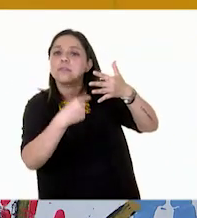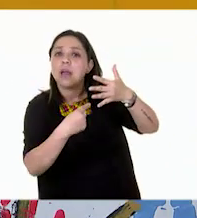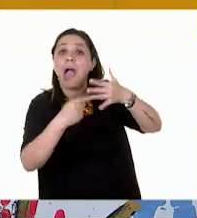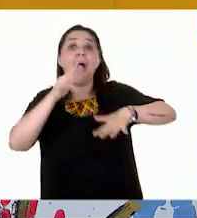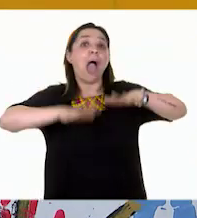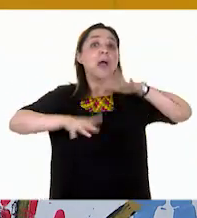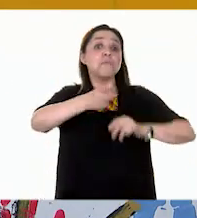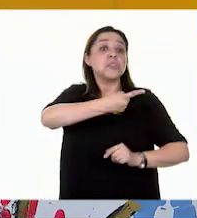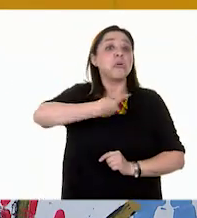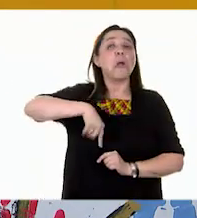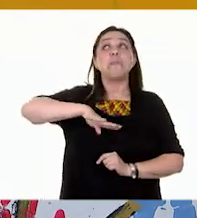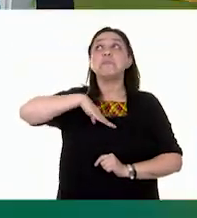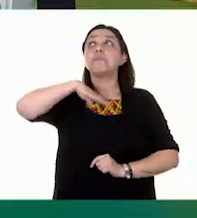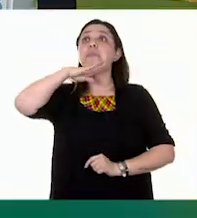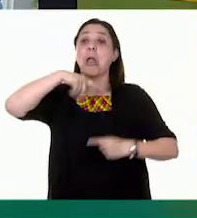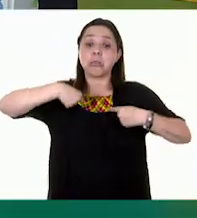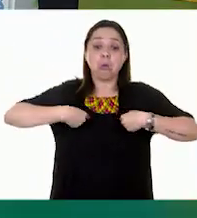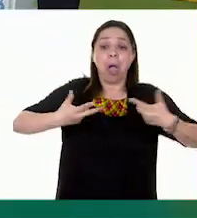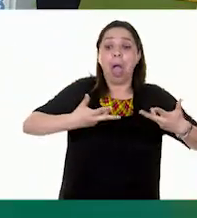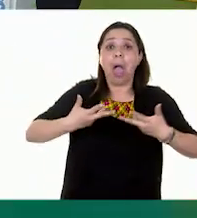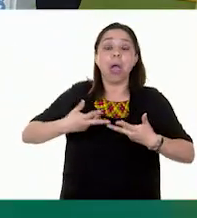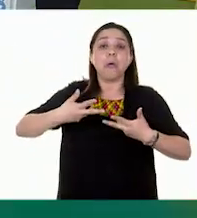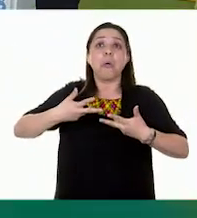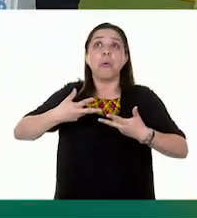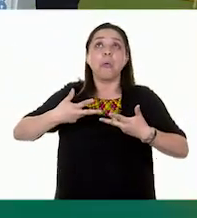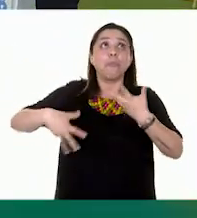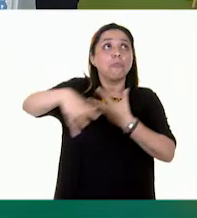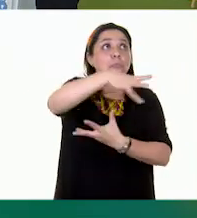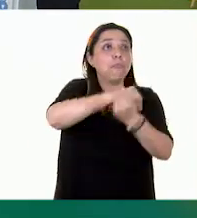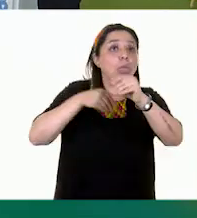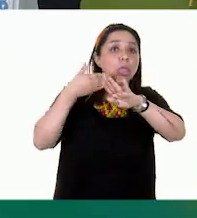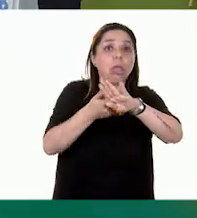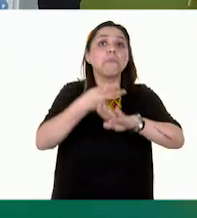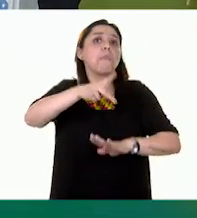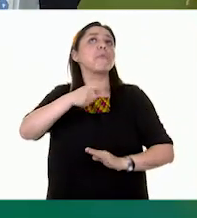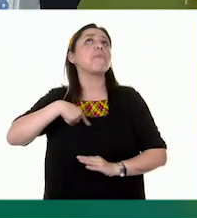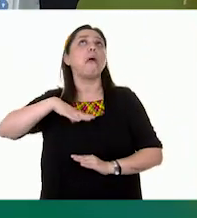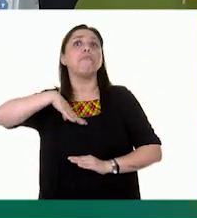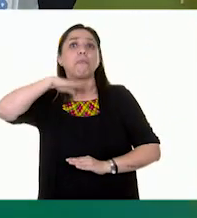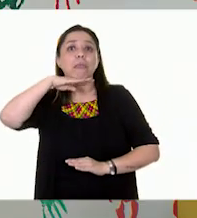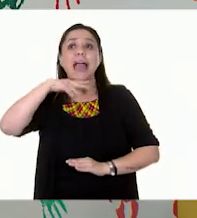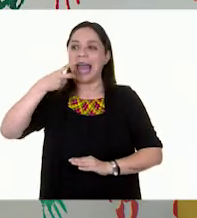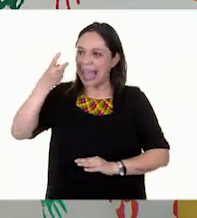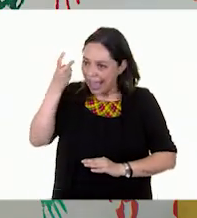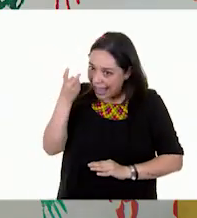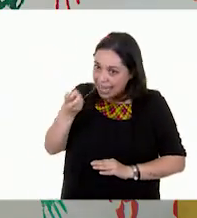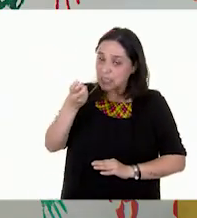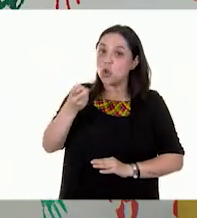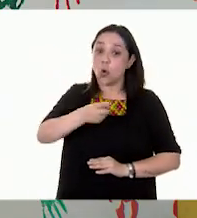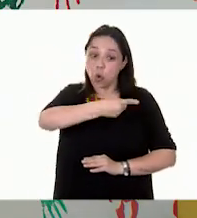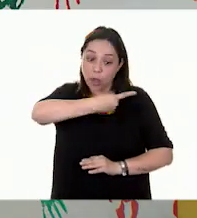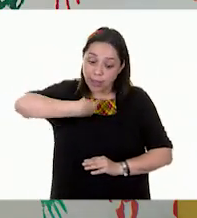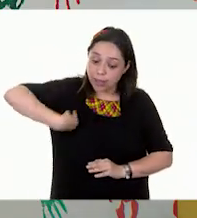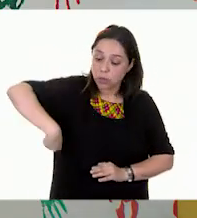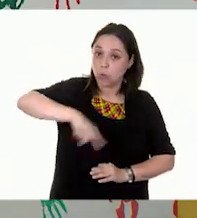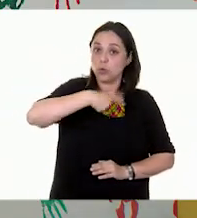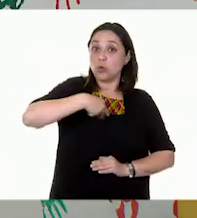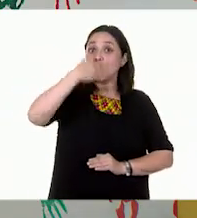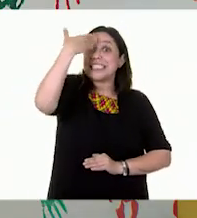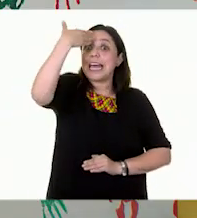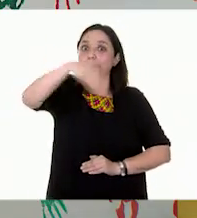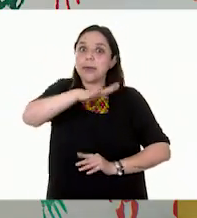nos enteramos. Así es, Gloria. Estar informados sobre los problemas del ambiente